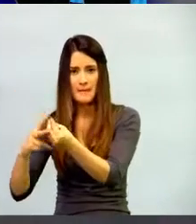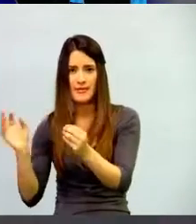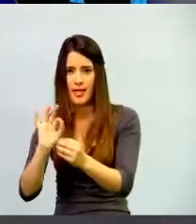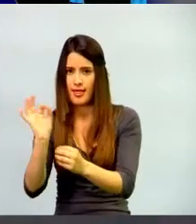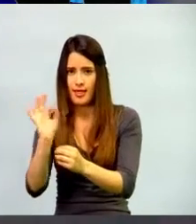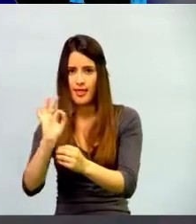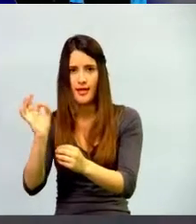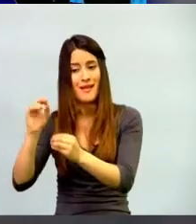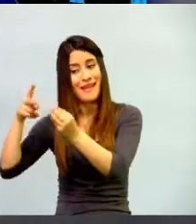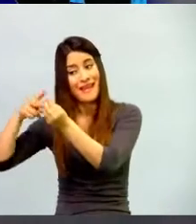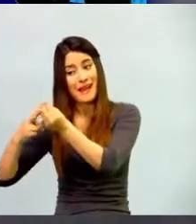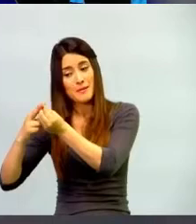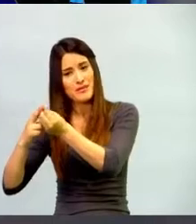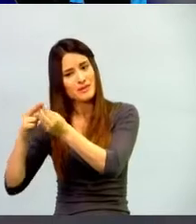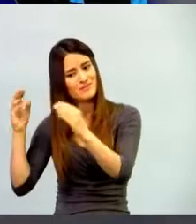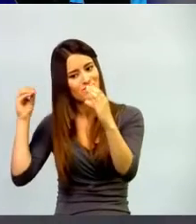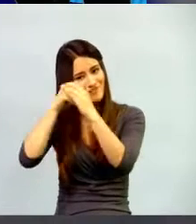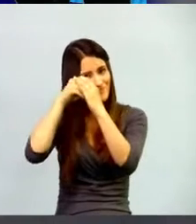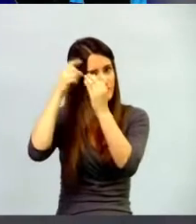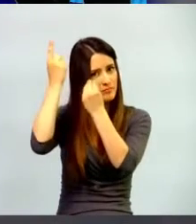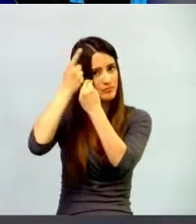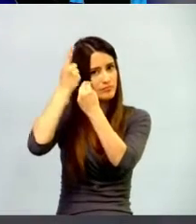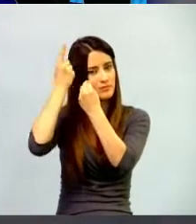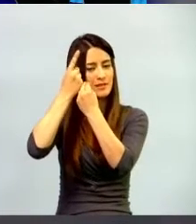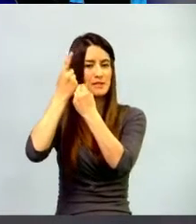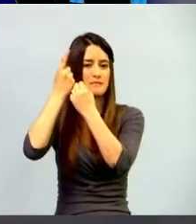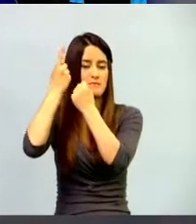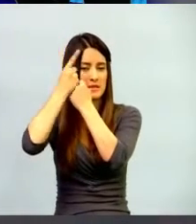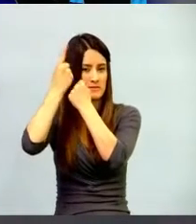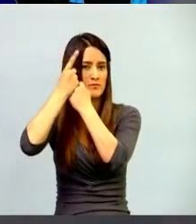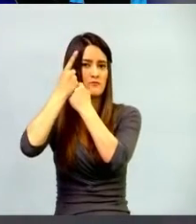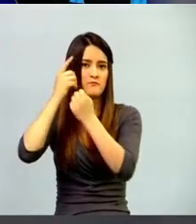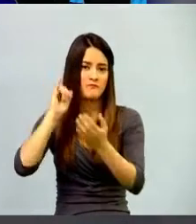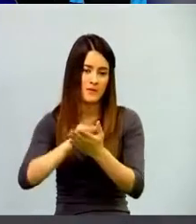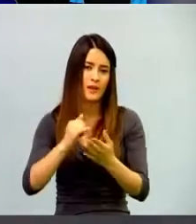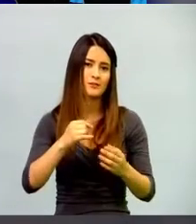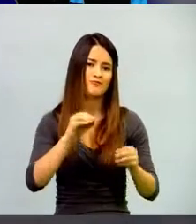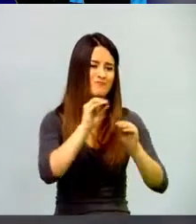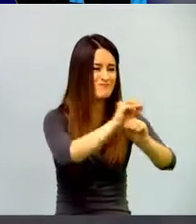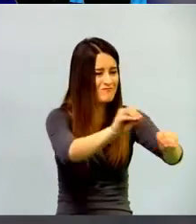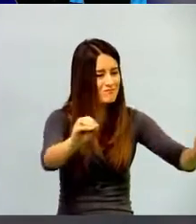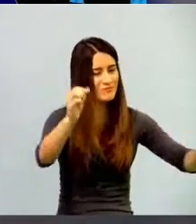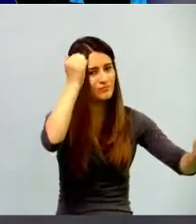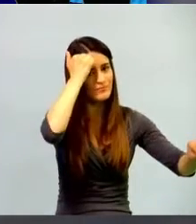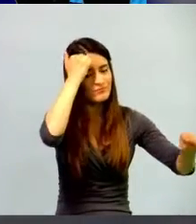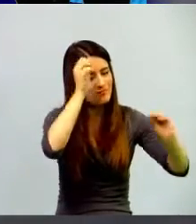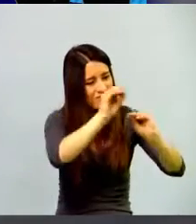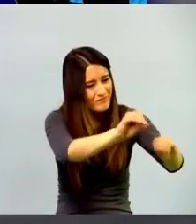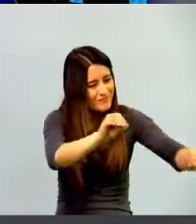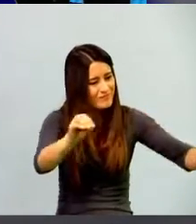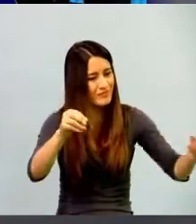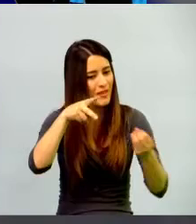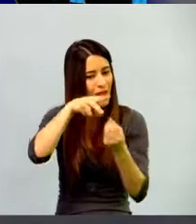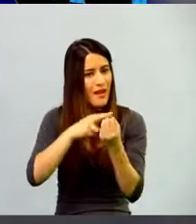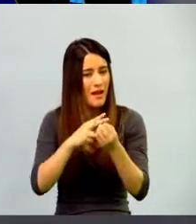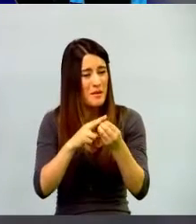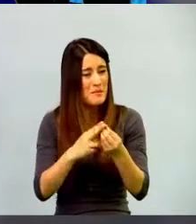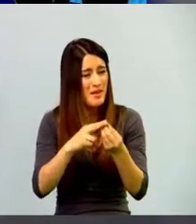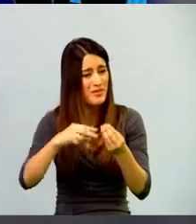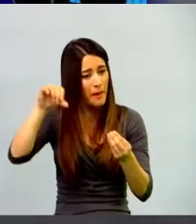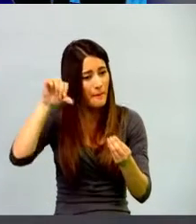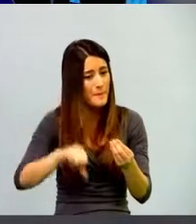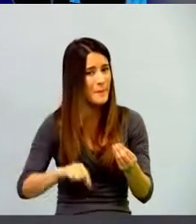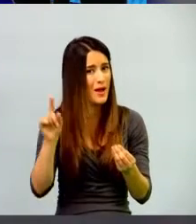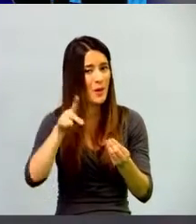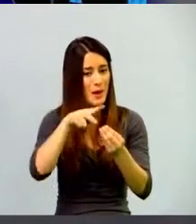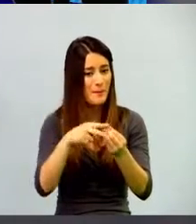hacer conciencia en los docentes de que estas herramientas son facilitadores,